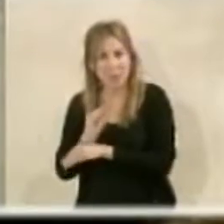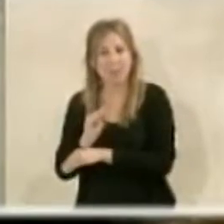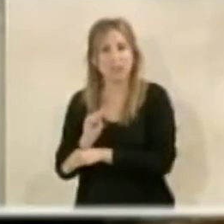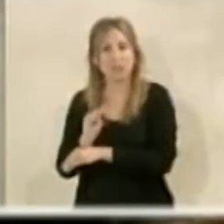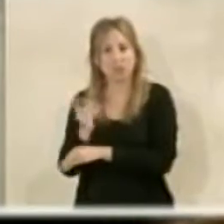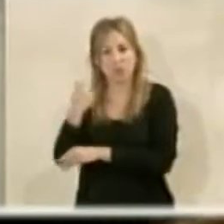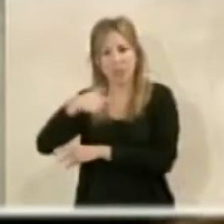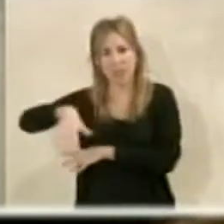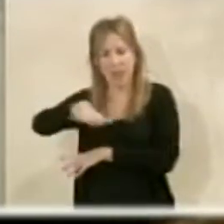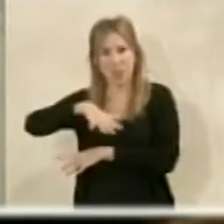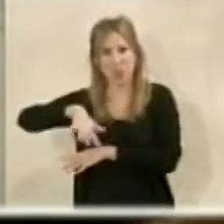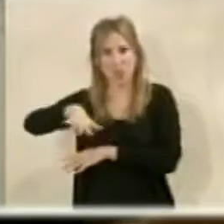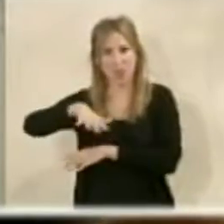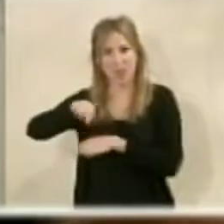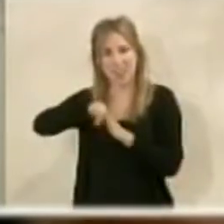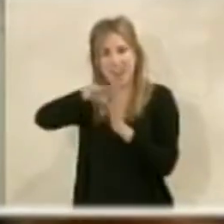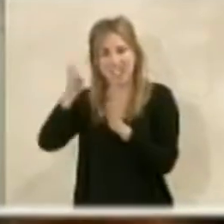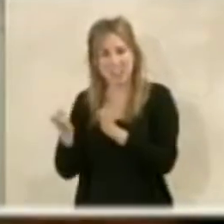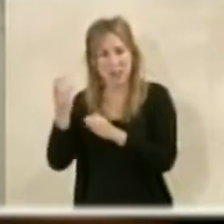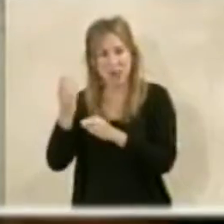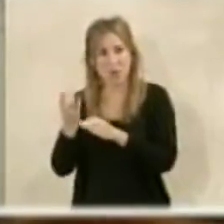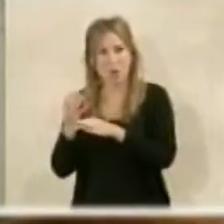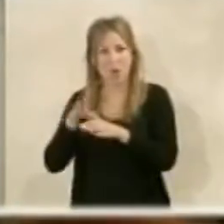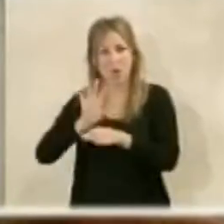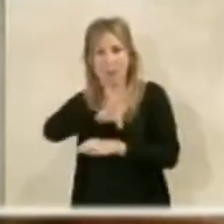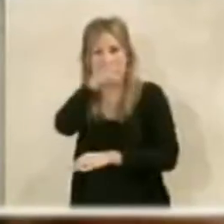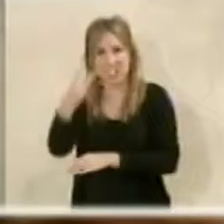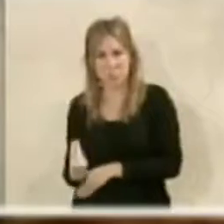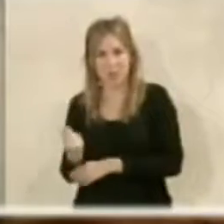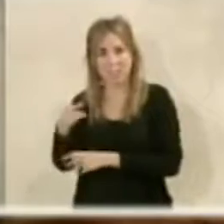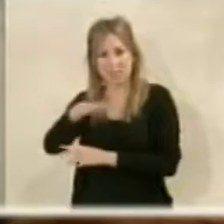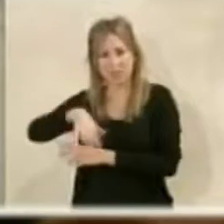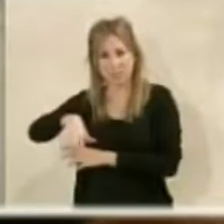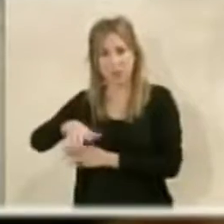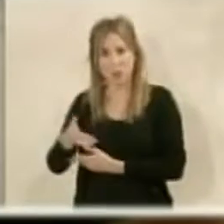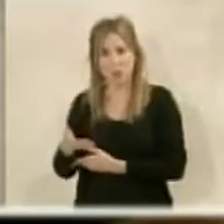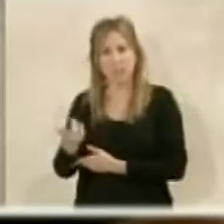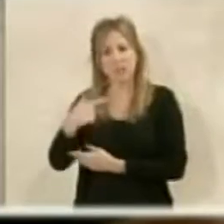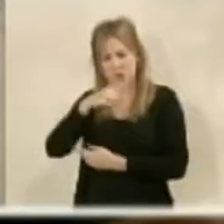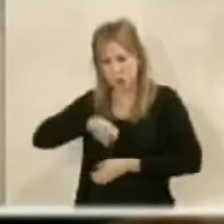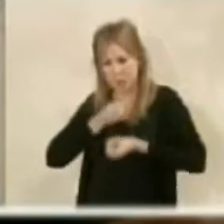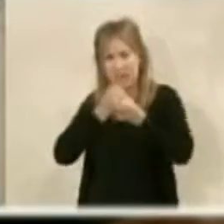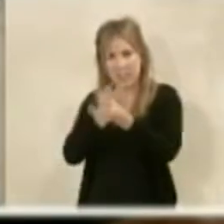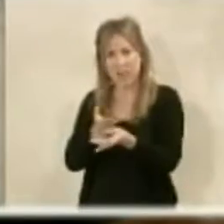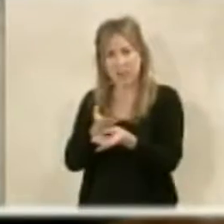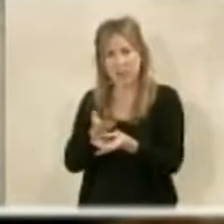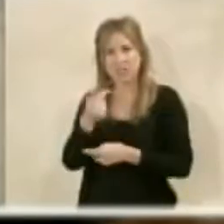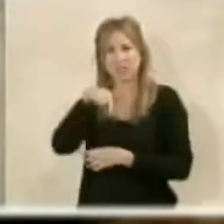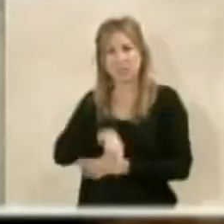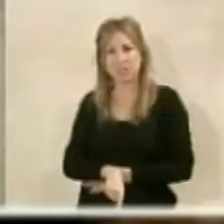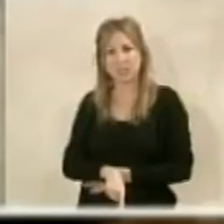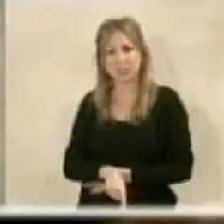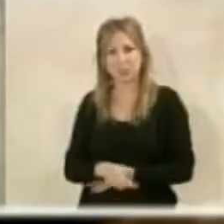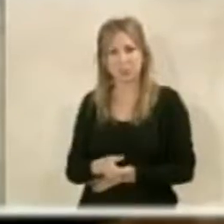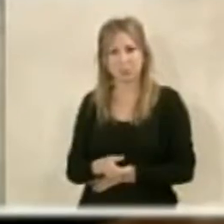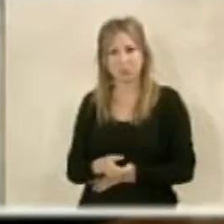de cuevas canteras que hay en aquella zona, pero que esto, evidentemente, también tenemos que decirlo aquí, no se hace por voluntad de la